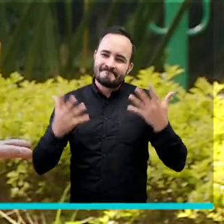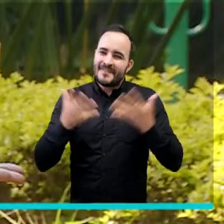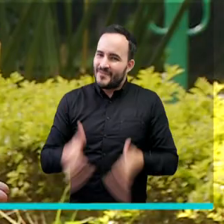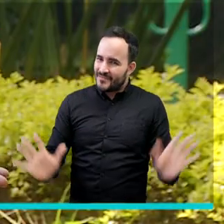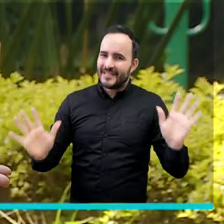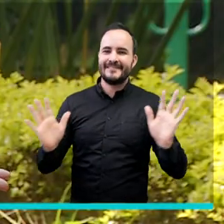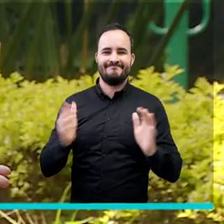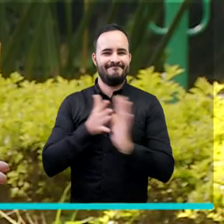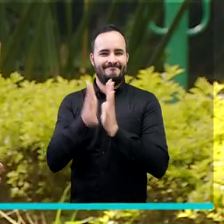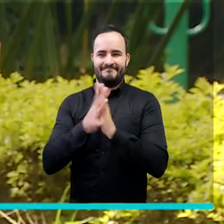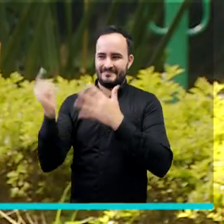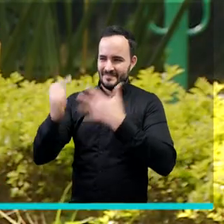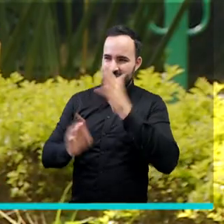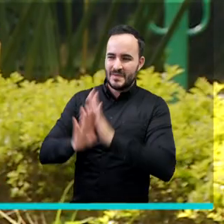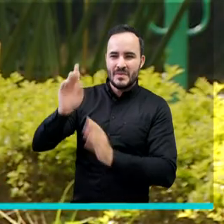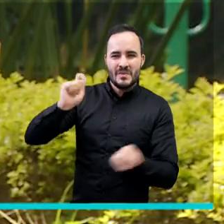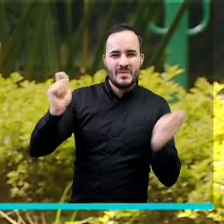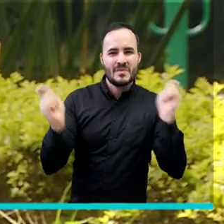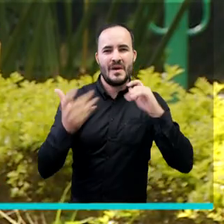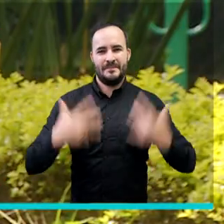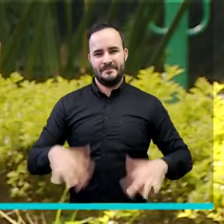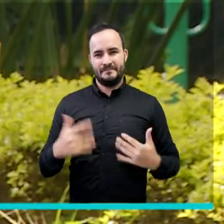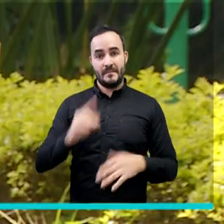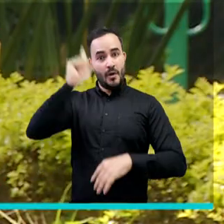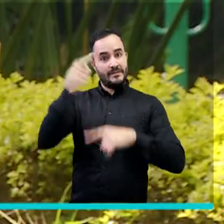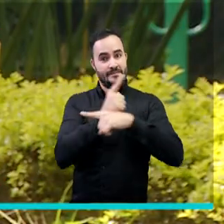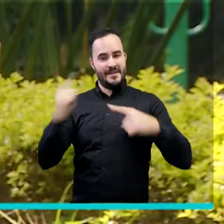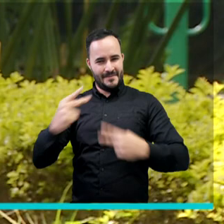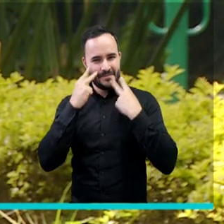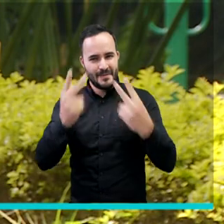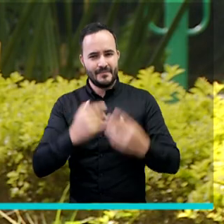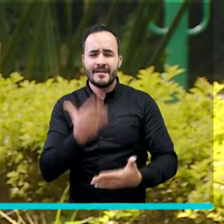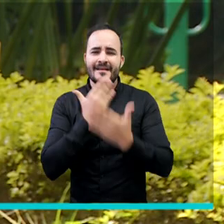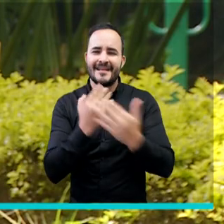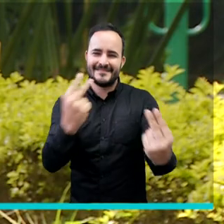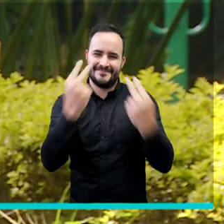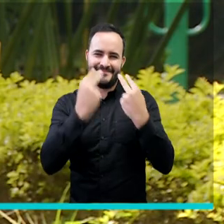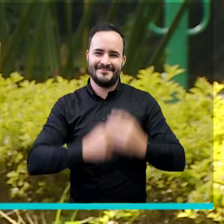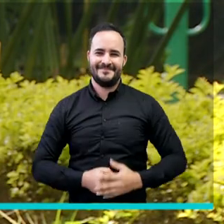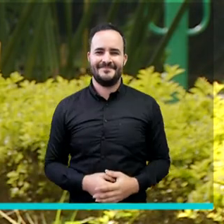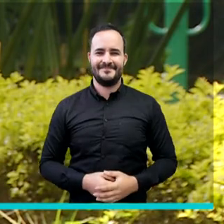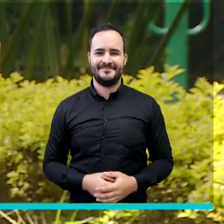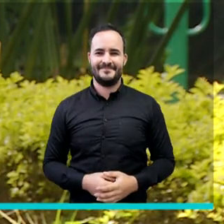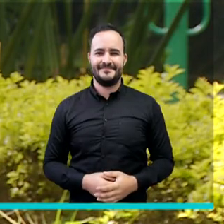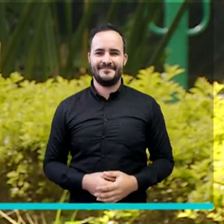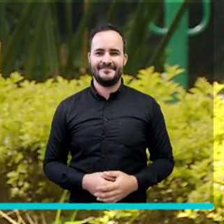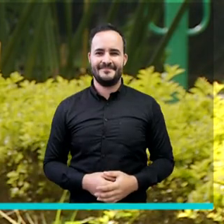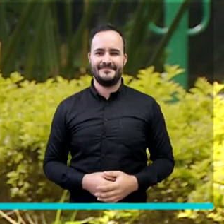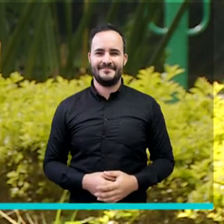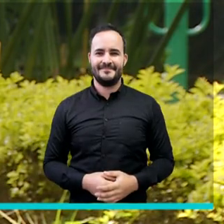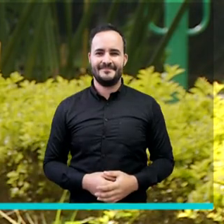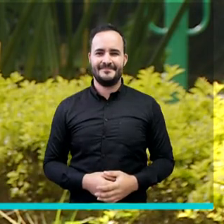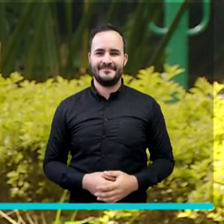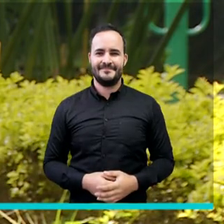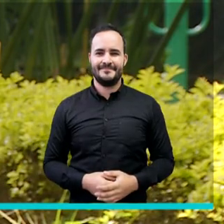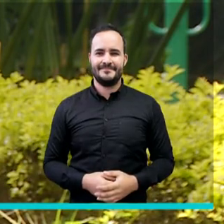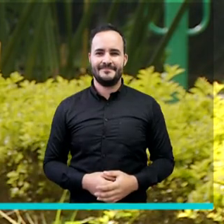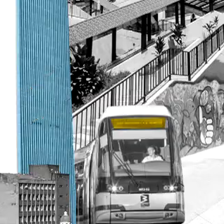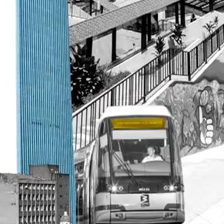De esta manera nos despedimos en una nueva emisión de Medellín Conecta TV. En ocho días los esperamos. Gracias por acompañarnos.